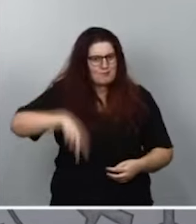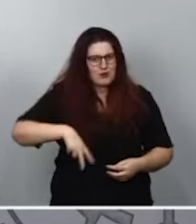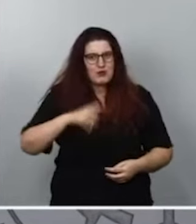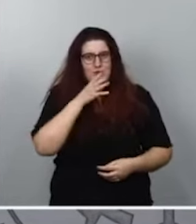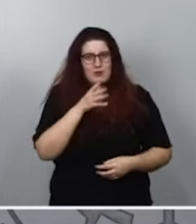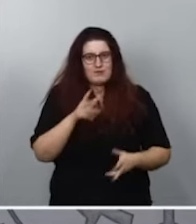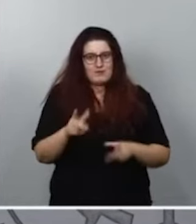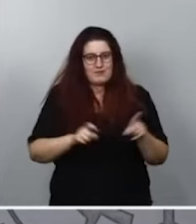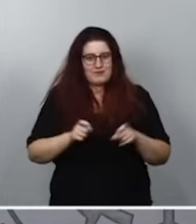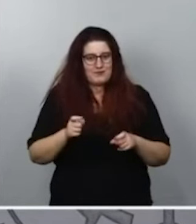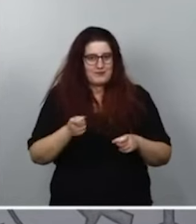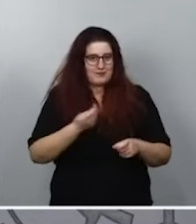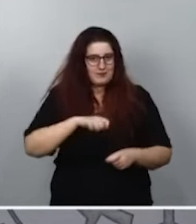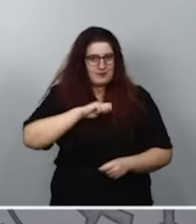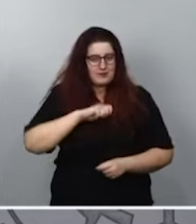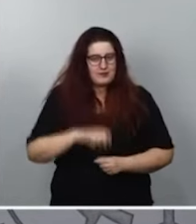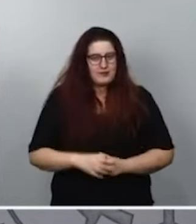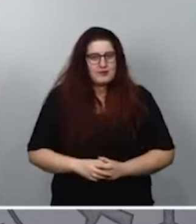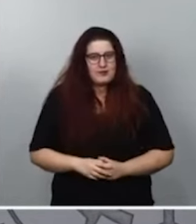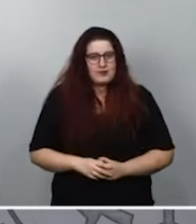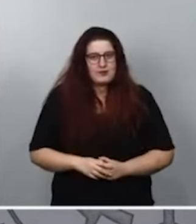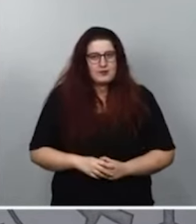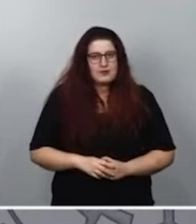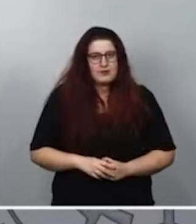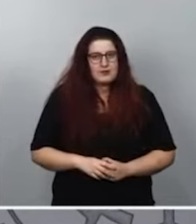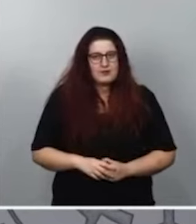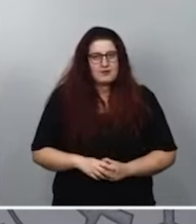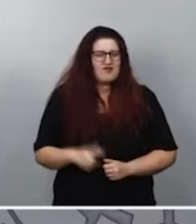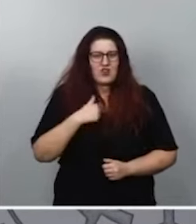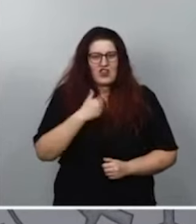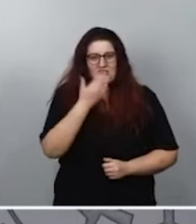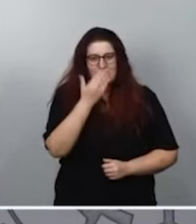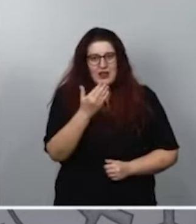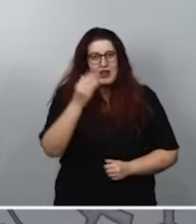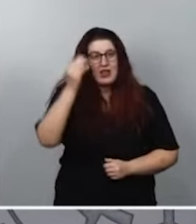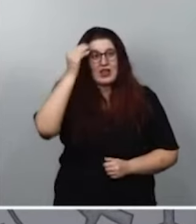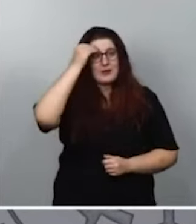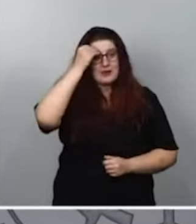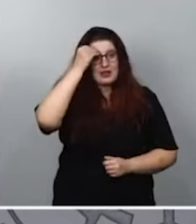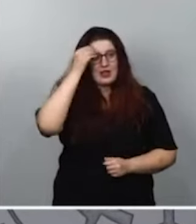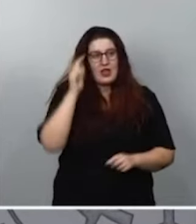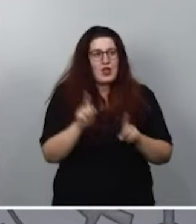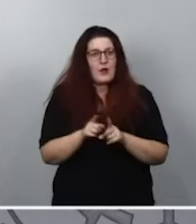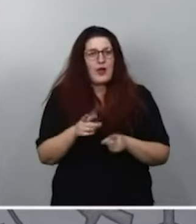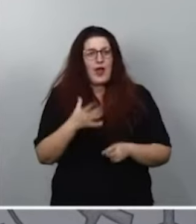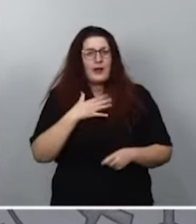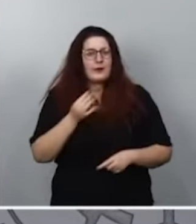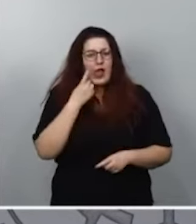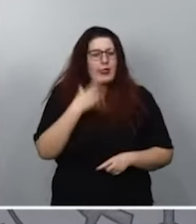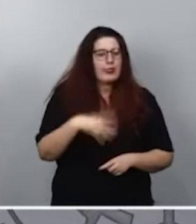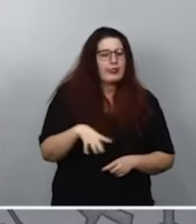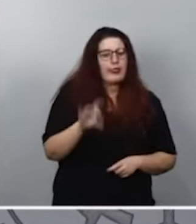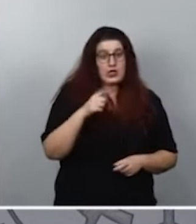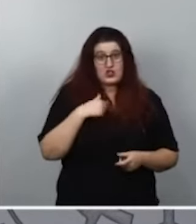la selección española. Y, mire, yo, sinceramente, no puedo pensar, como alguna interpretación que he leído